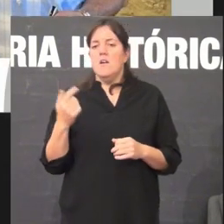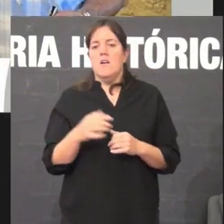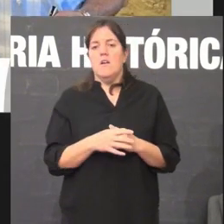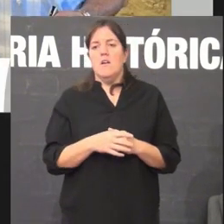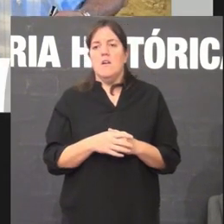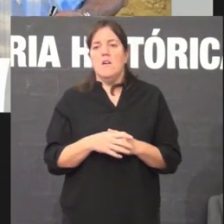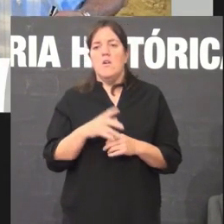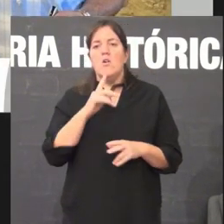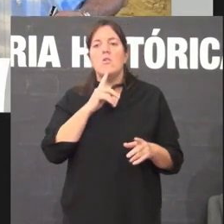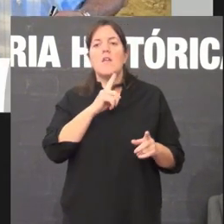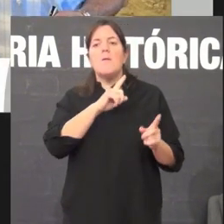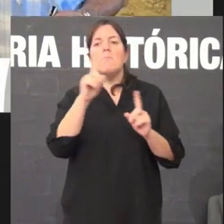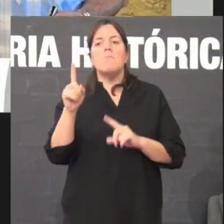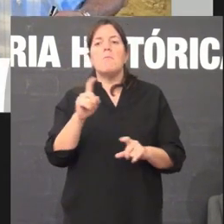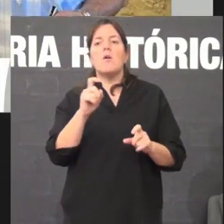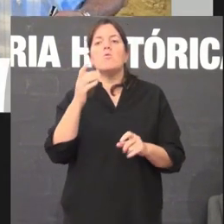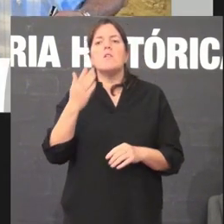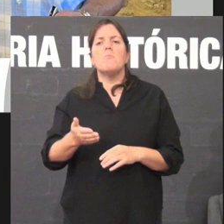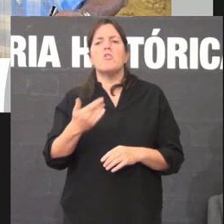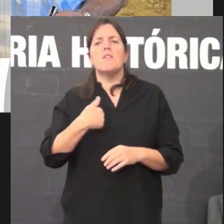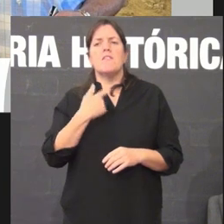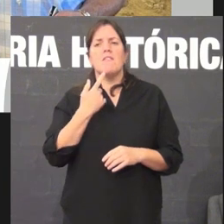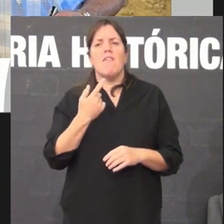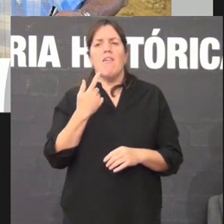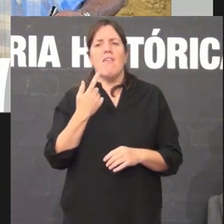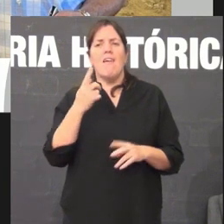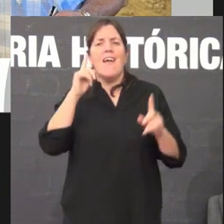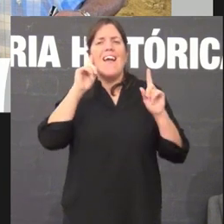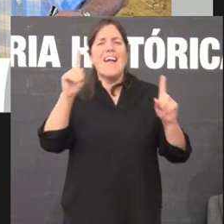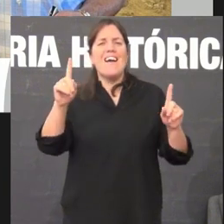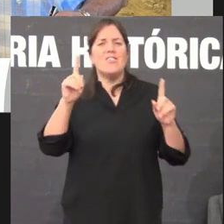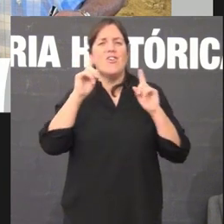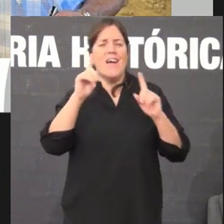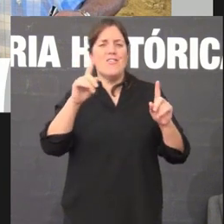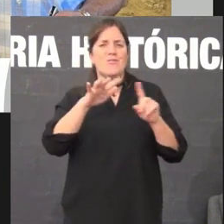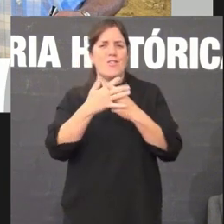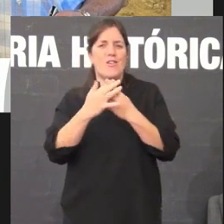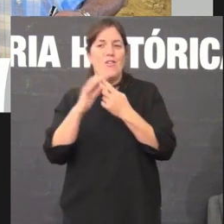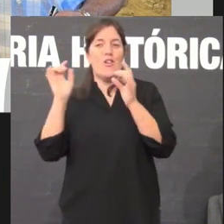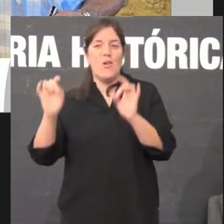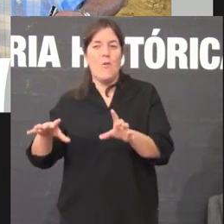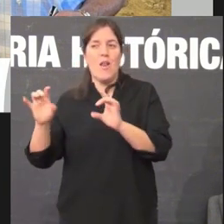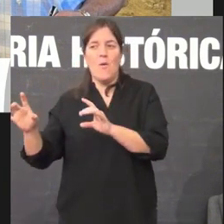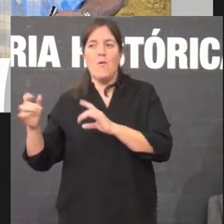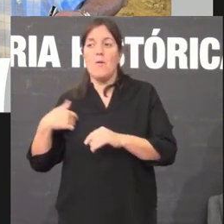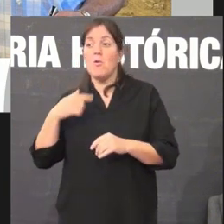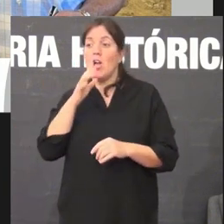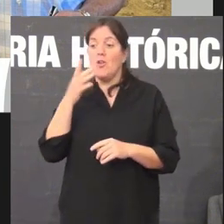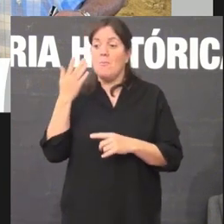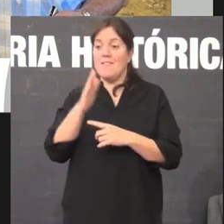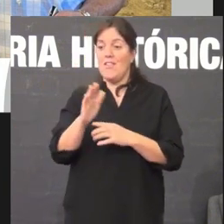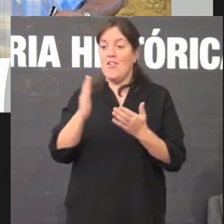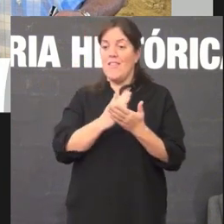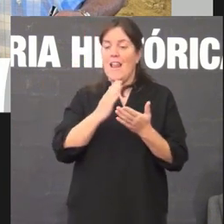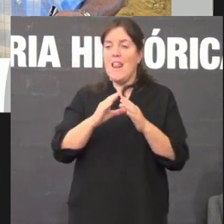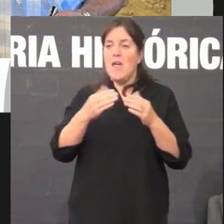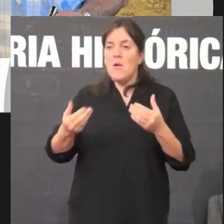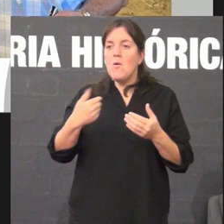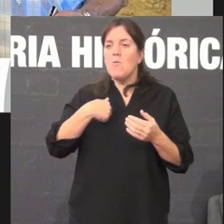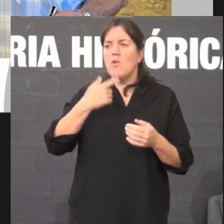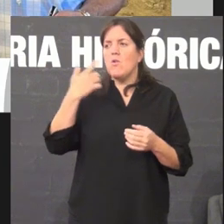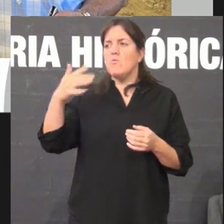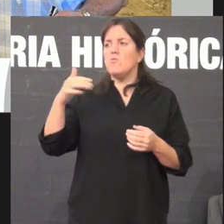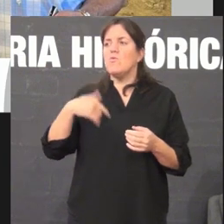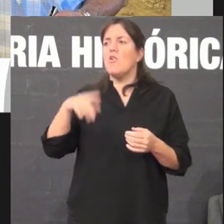unha pregunta relevante cantos casos hai así que non coñecemos porque unhas presentacións que levo feitas deste libro moita xente dixo me callou